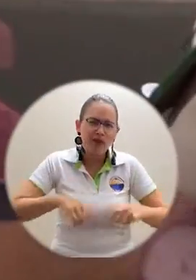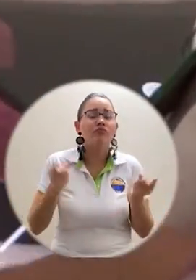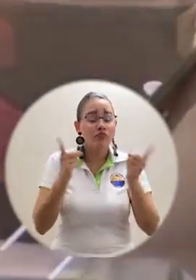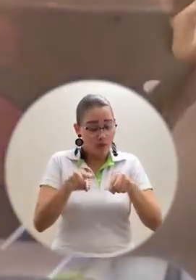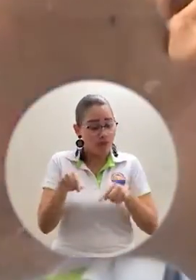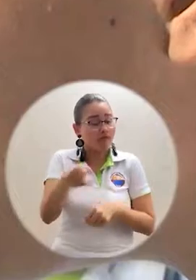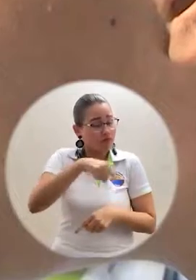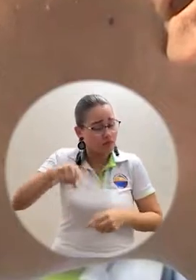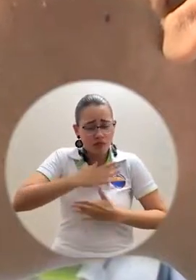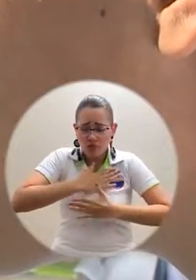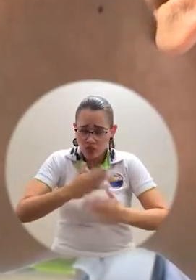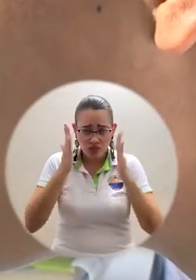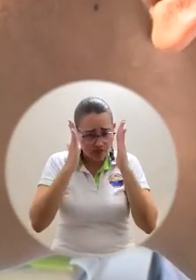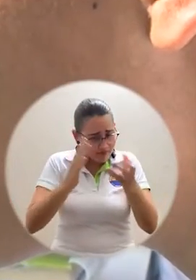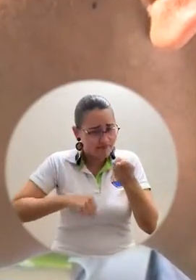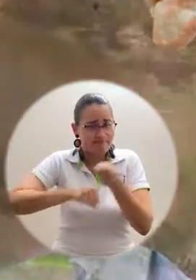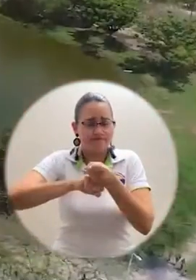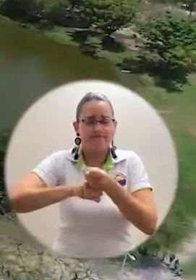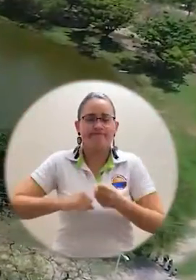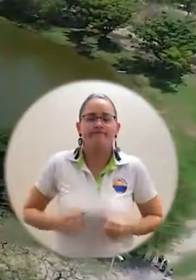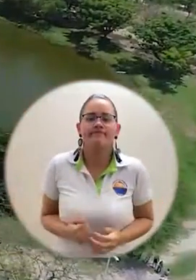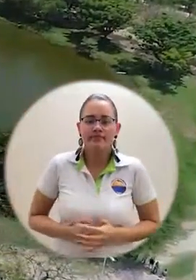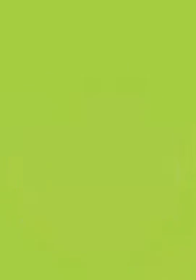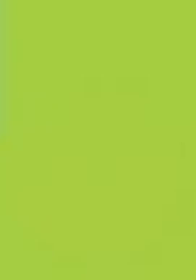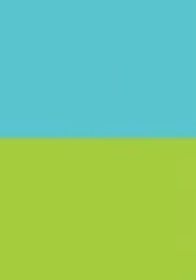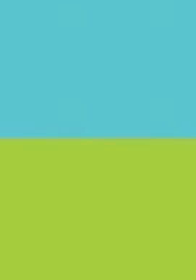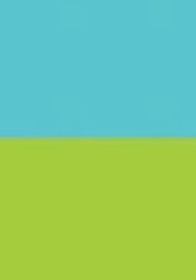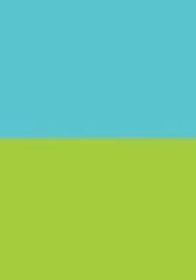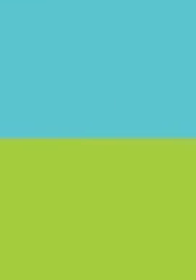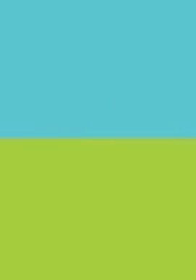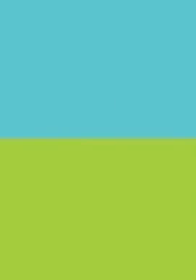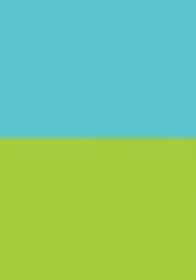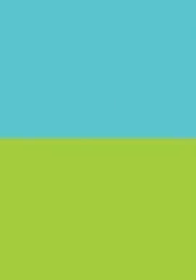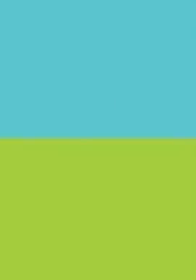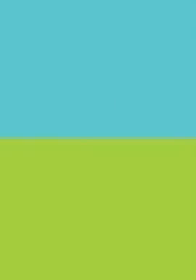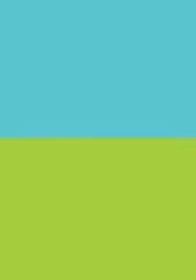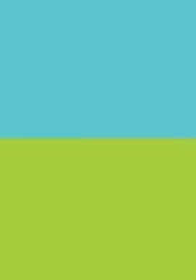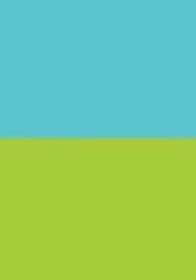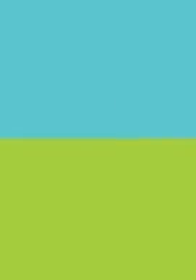investigación, a los cuales también se les ha hecho un seguimiento. ¡Gracias!